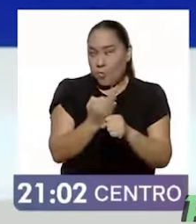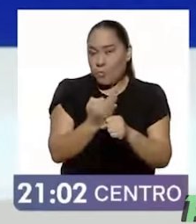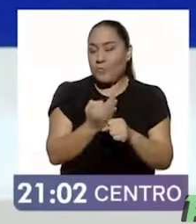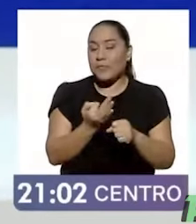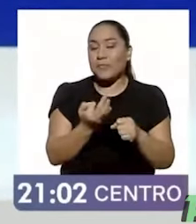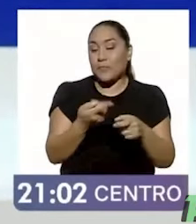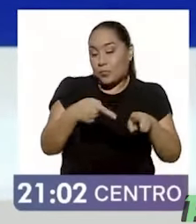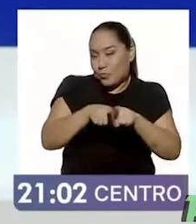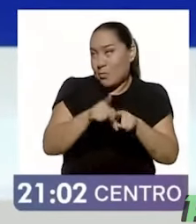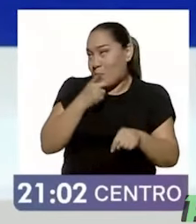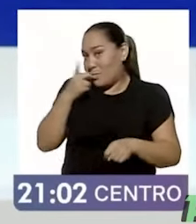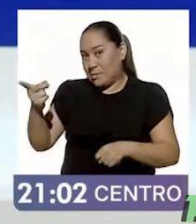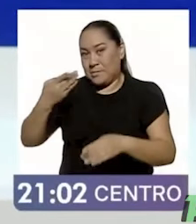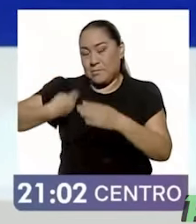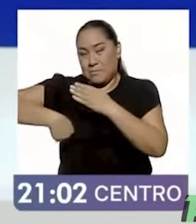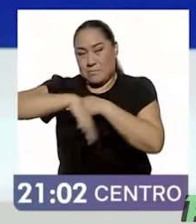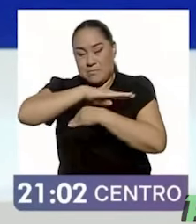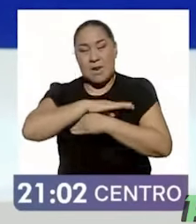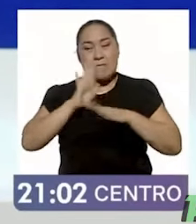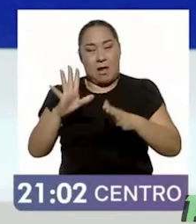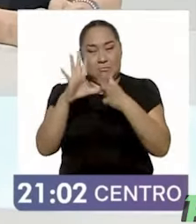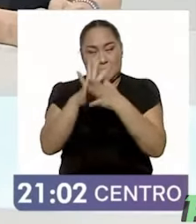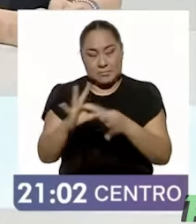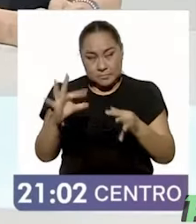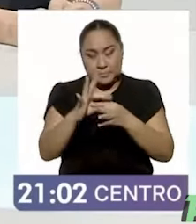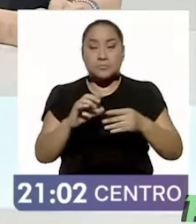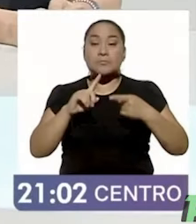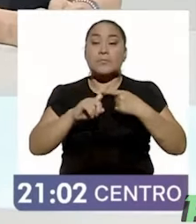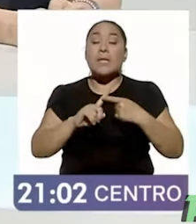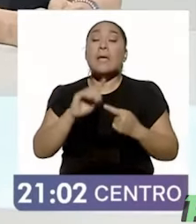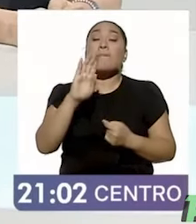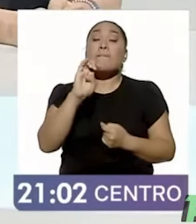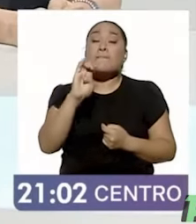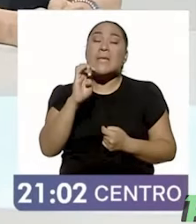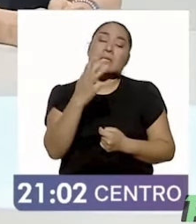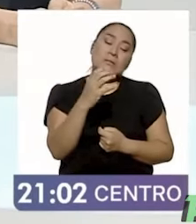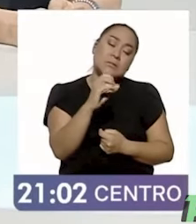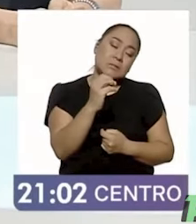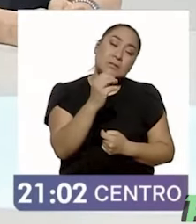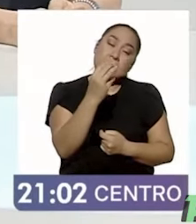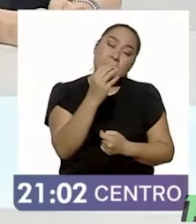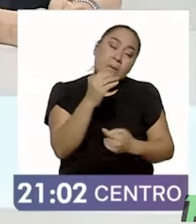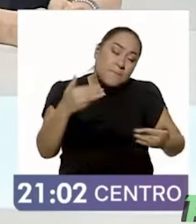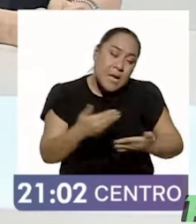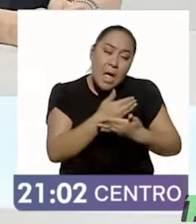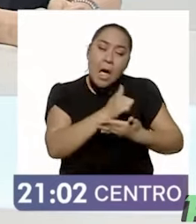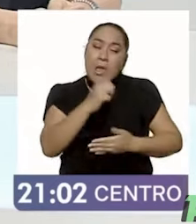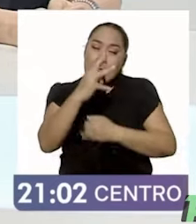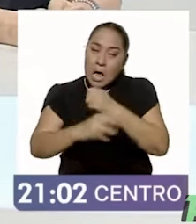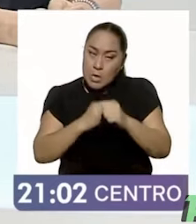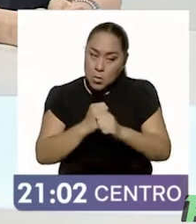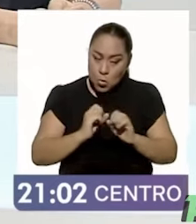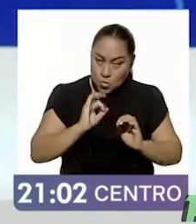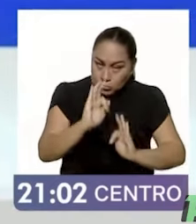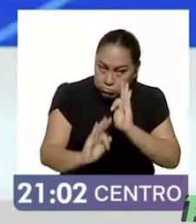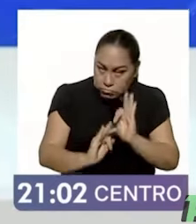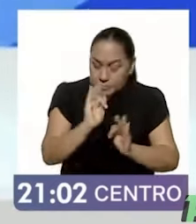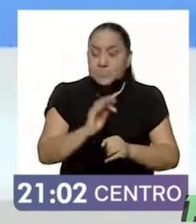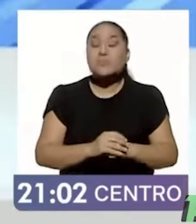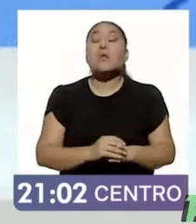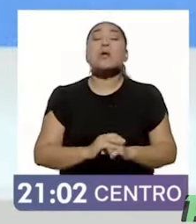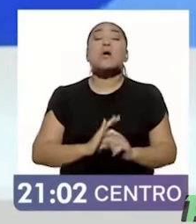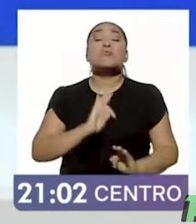que Claudia Sheinbaum ha citado, el cuidado de los bebés de cero a tres años, después el cuidado de los niños